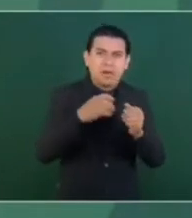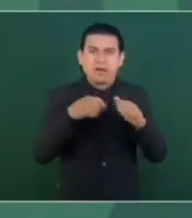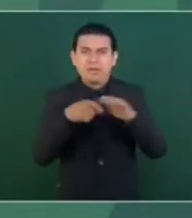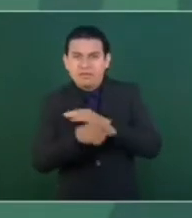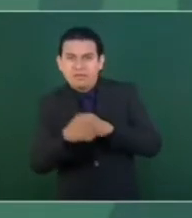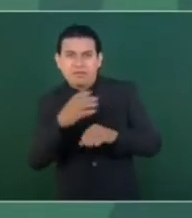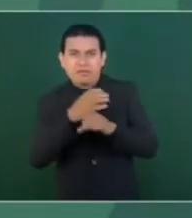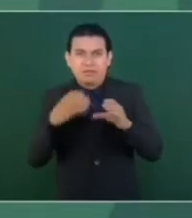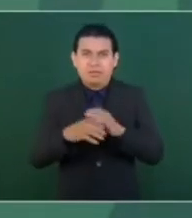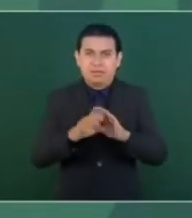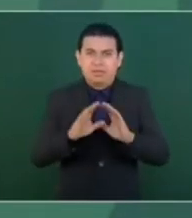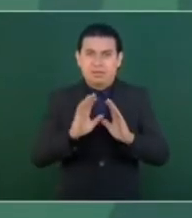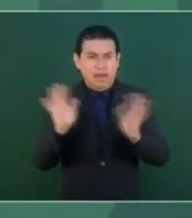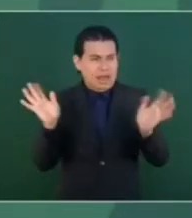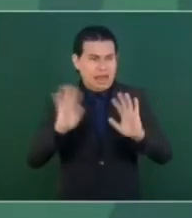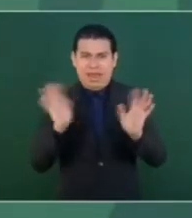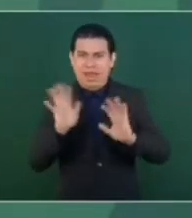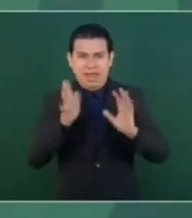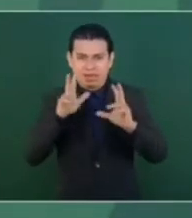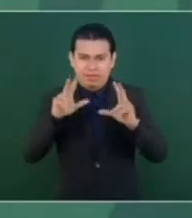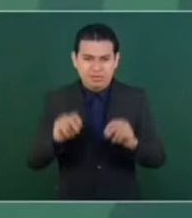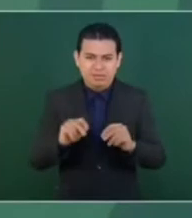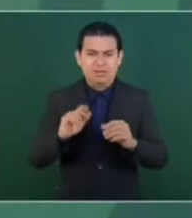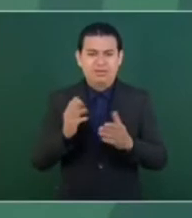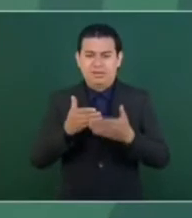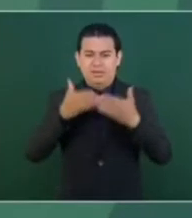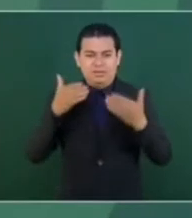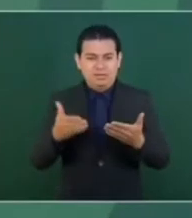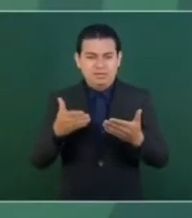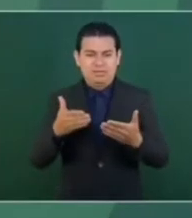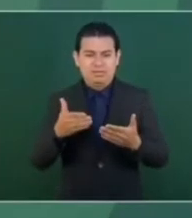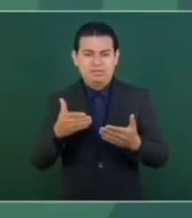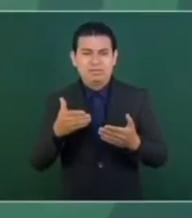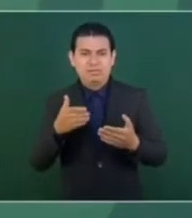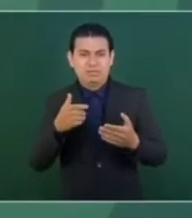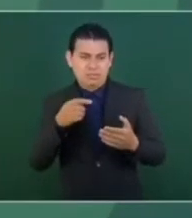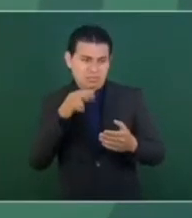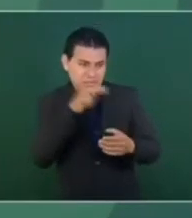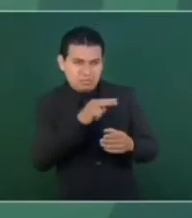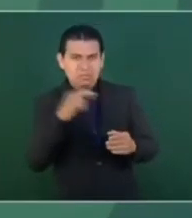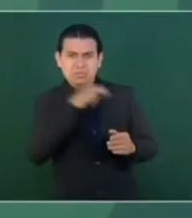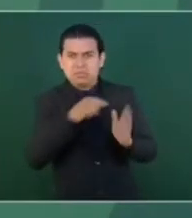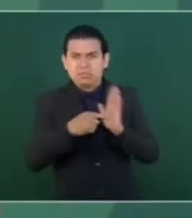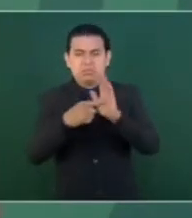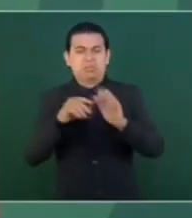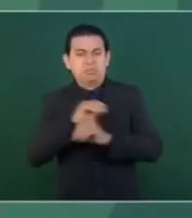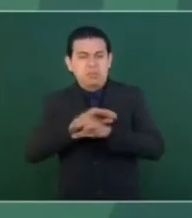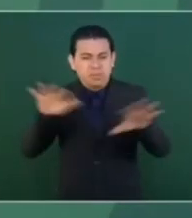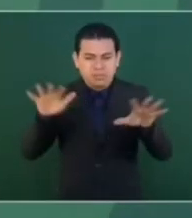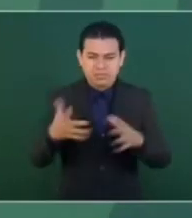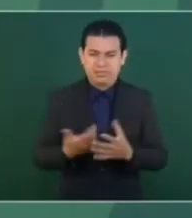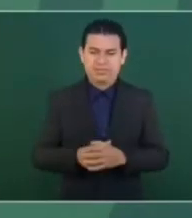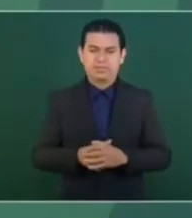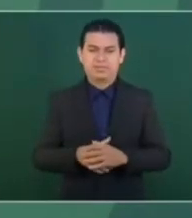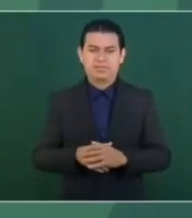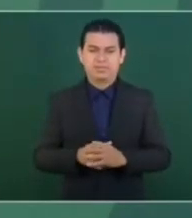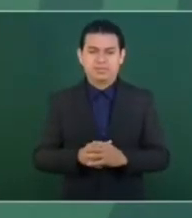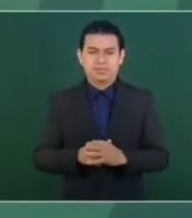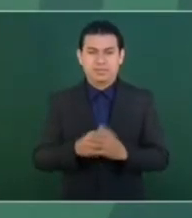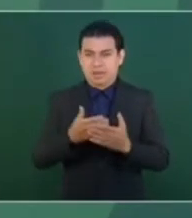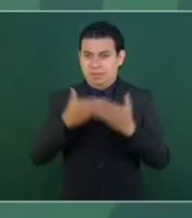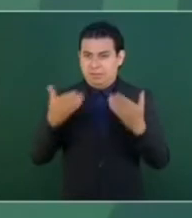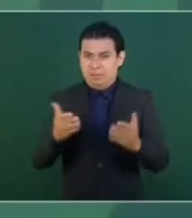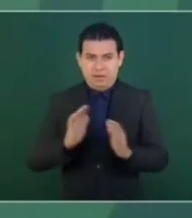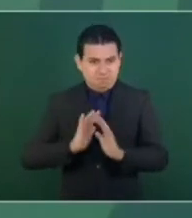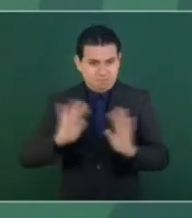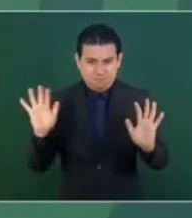antes. no, se podía tocar a los intocables, ahora no.